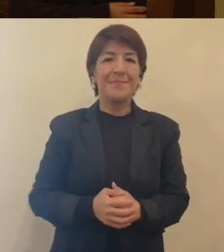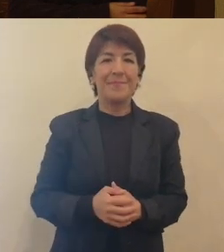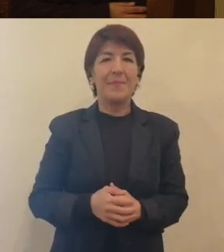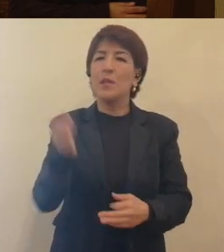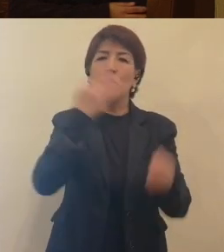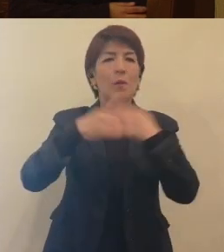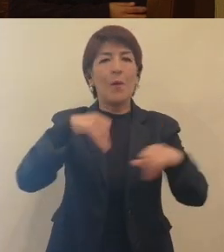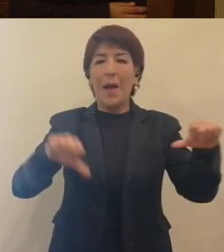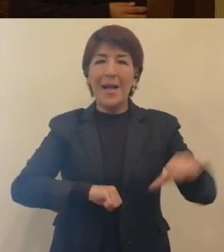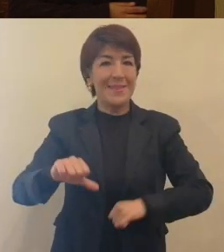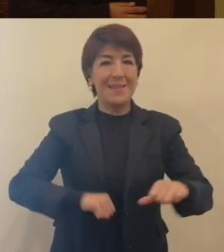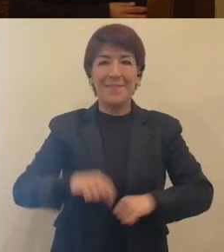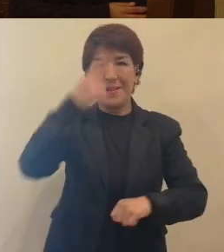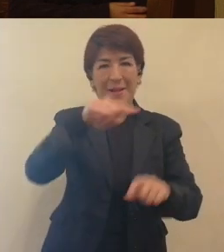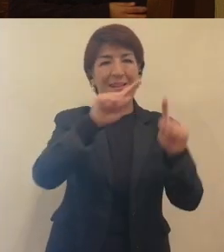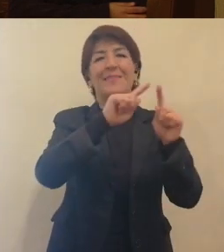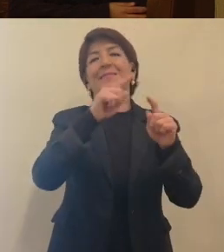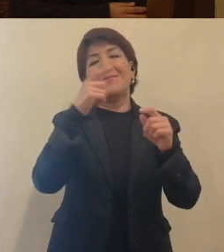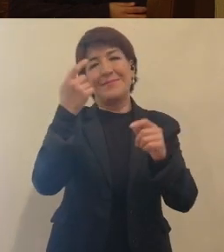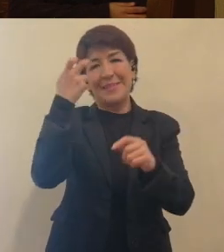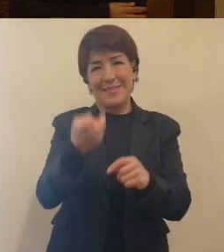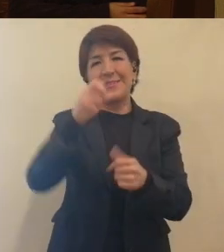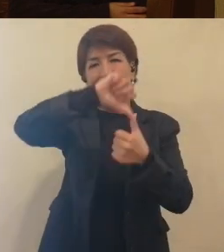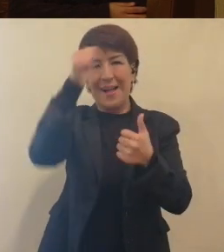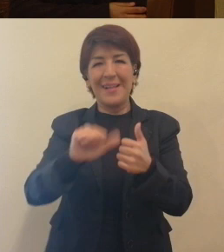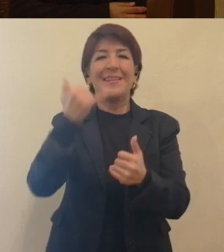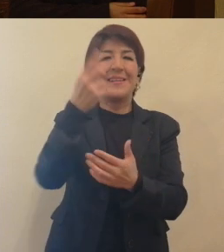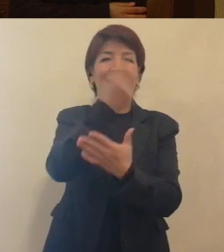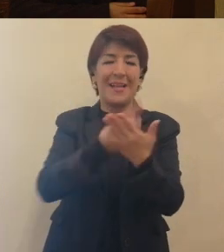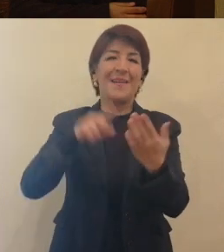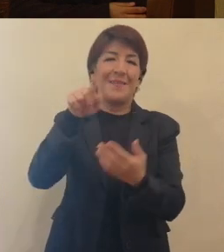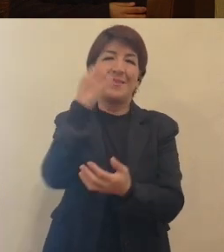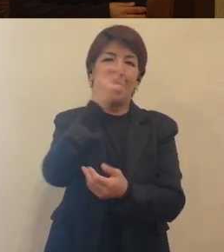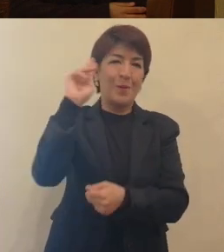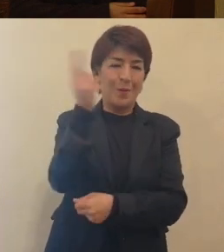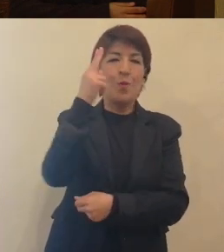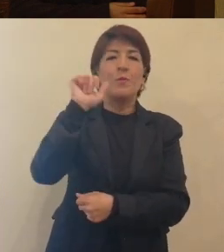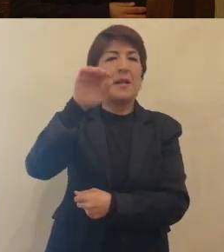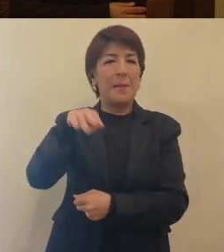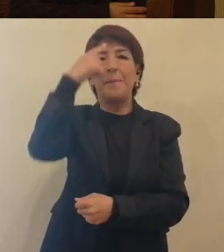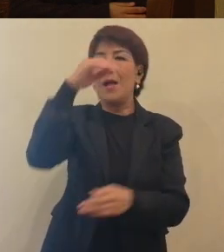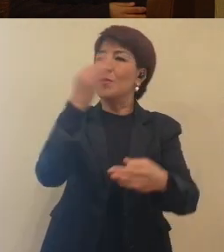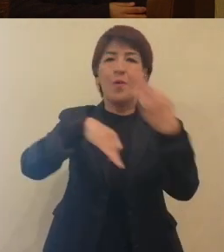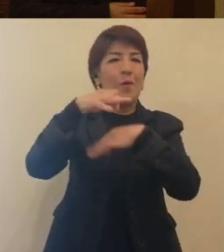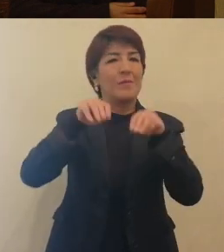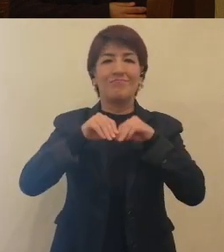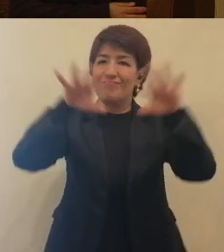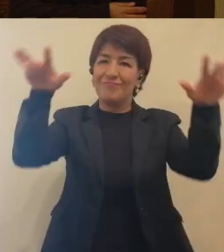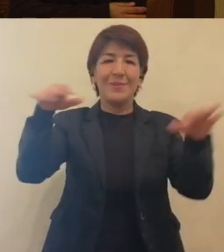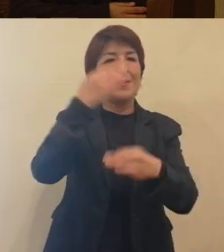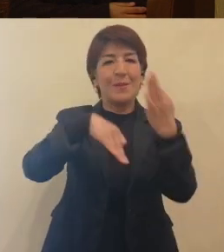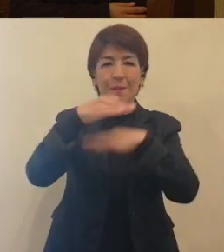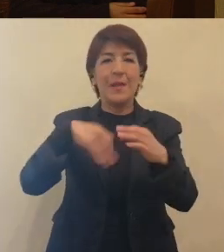Bueno, todos los eventos que generamos en la Facultad de de Diseño están dirigidos a toda nuestra comunidad, ¿no?